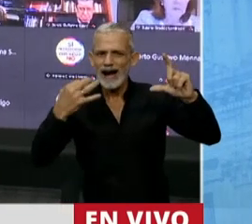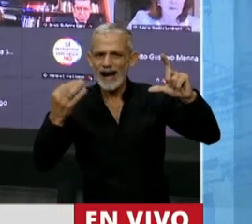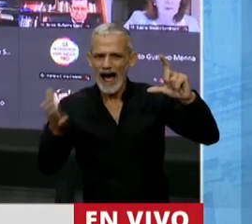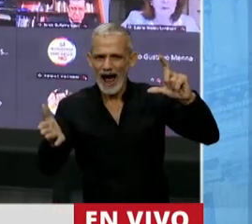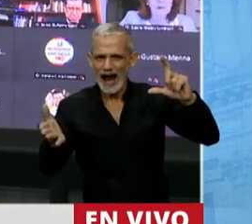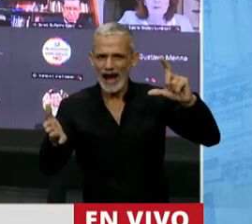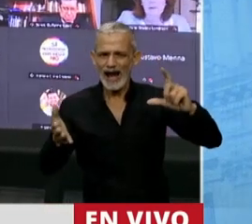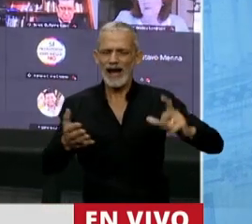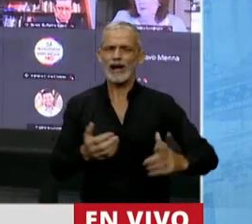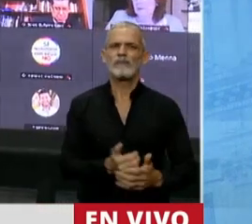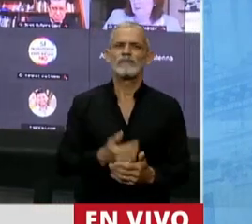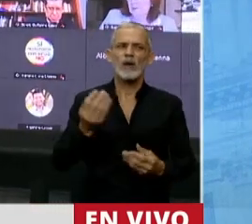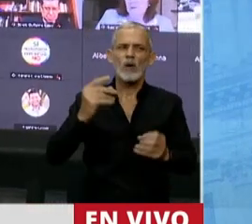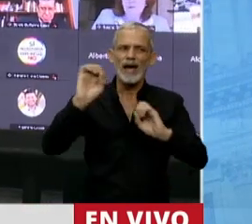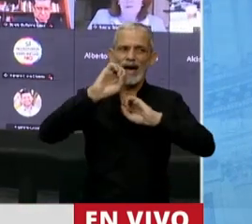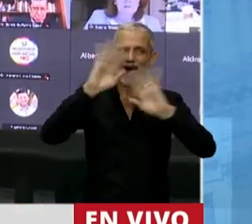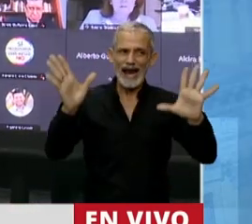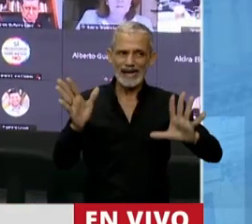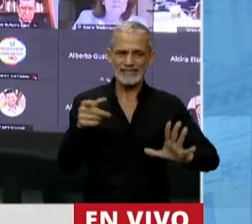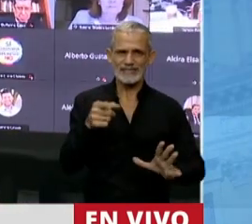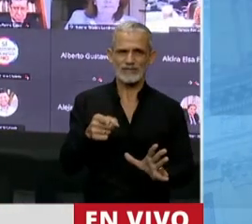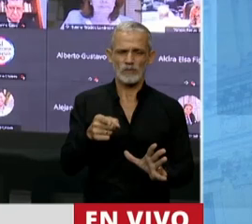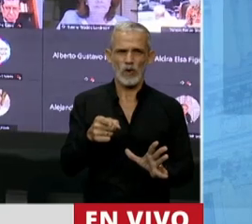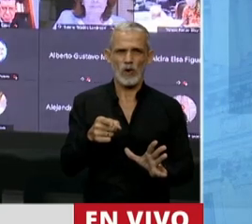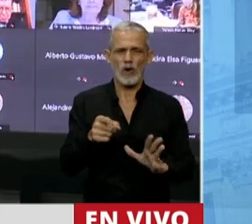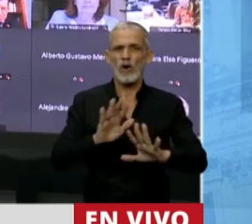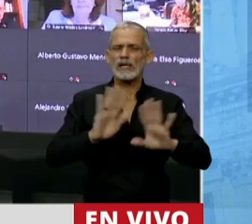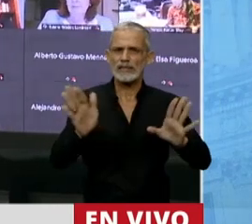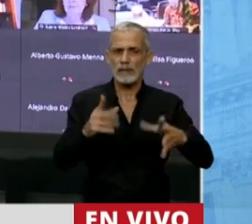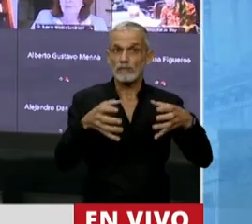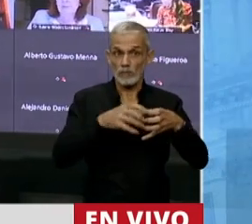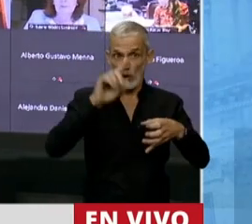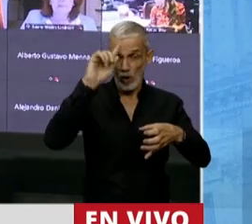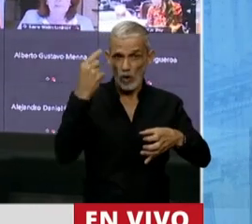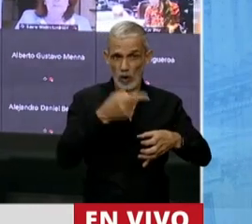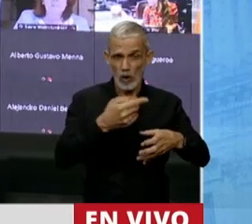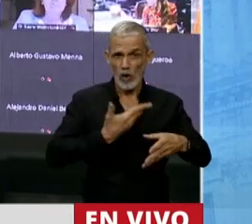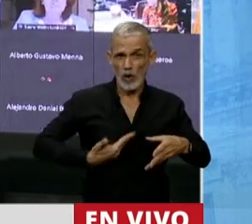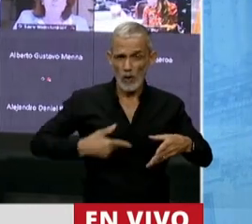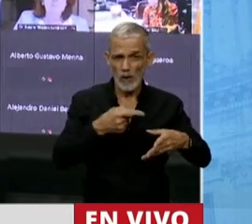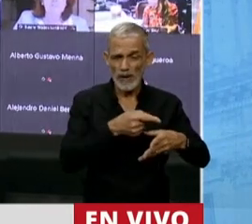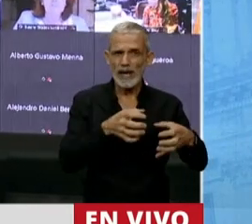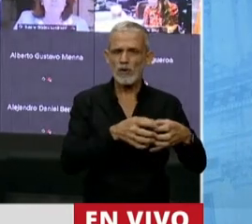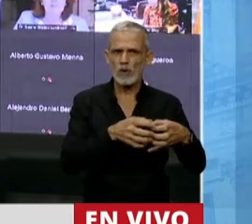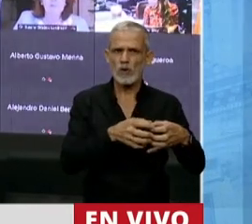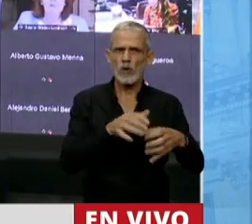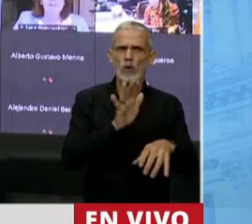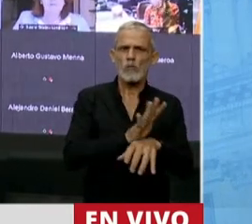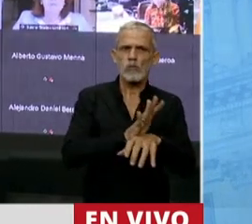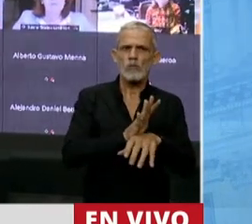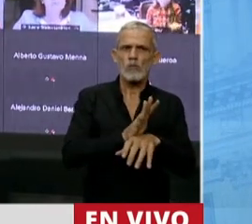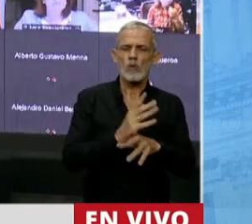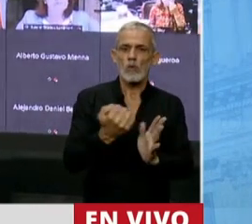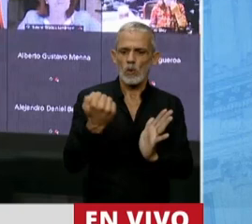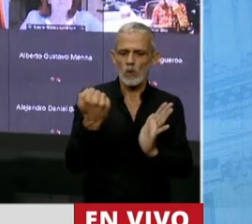clarísimo. Acá el oficialismo está ubicando, nos está construyendo un